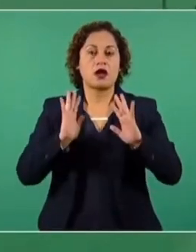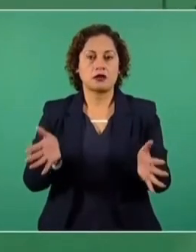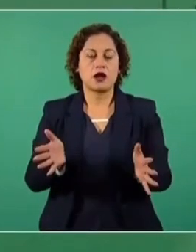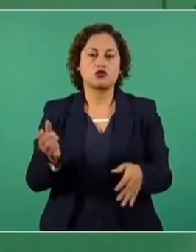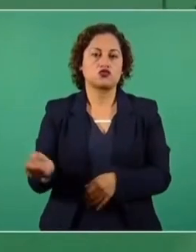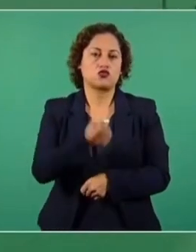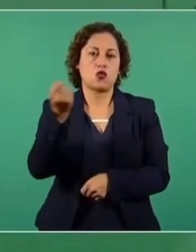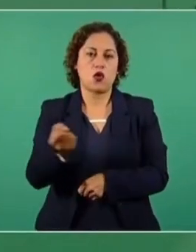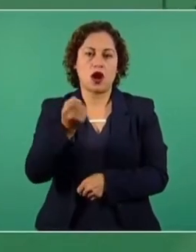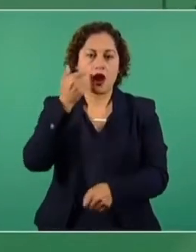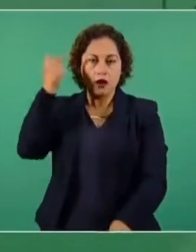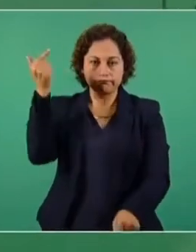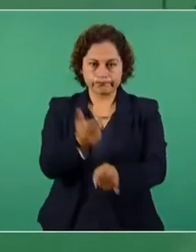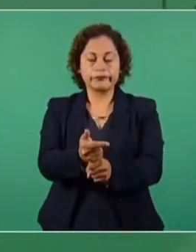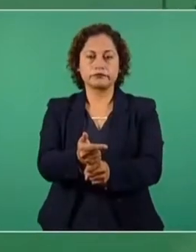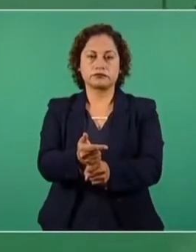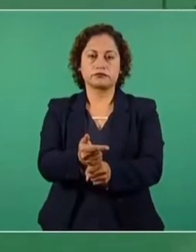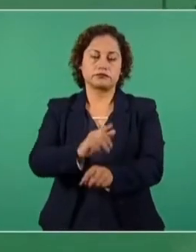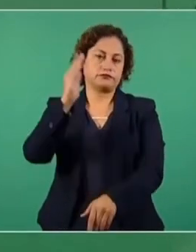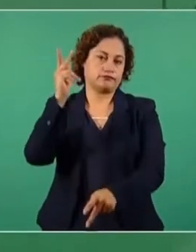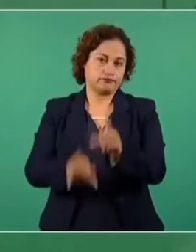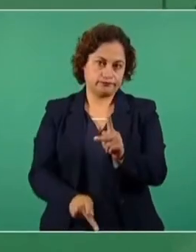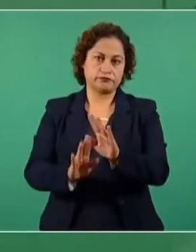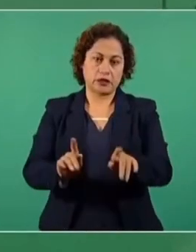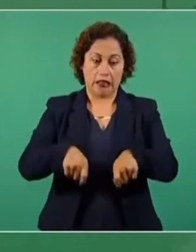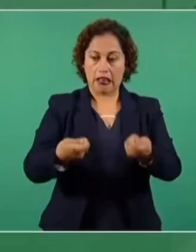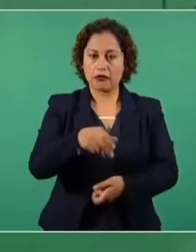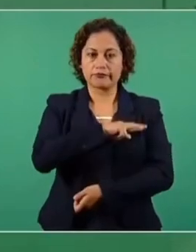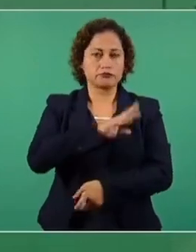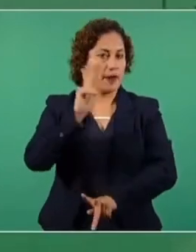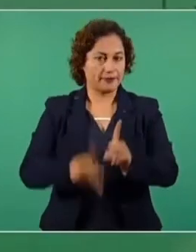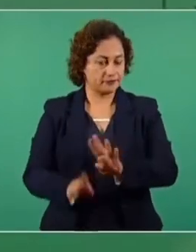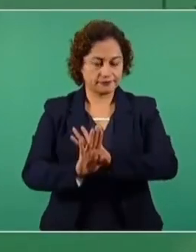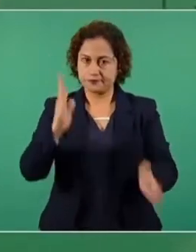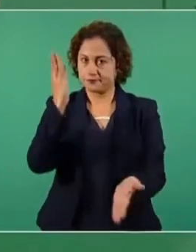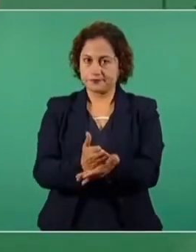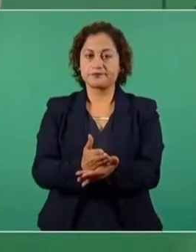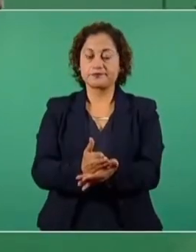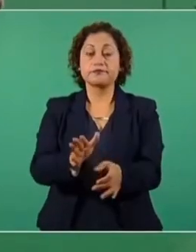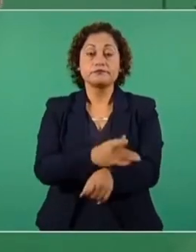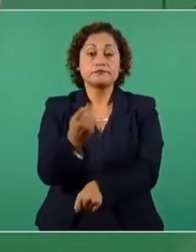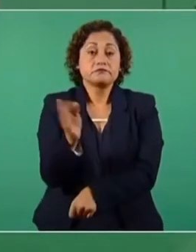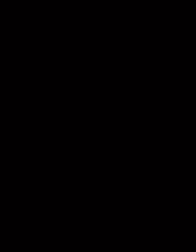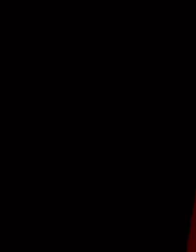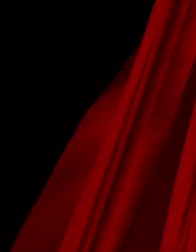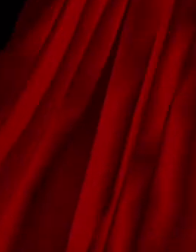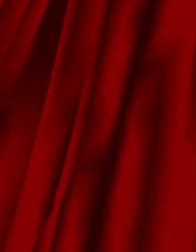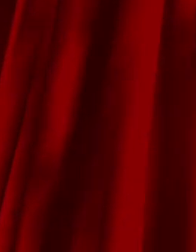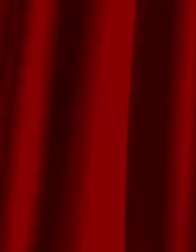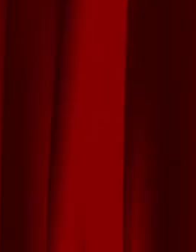alarma y se detuvo la privatización. Si no, estaríamos como en España.